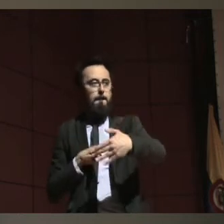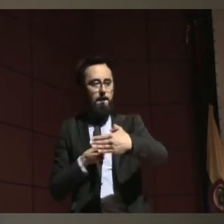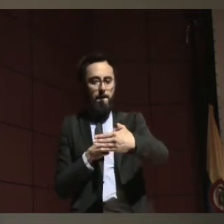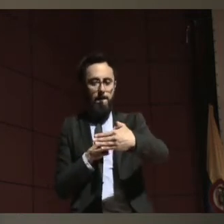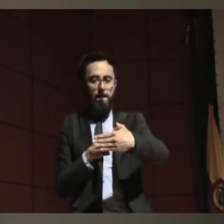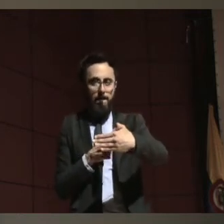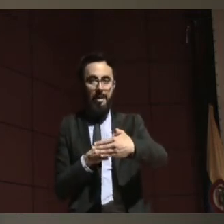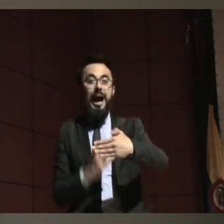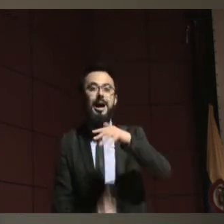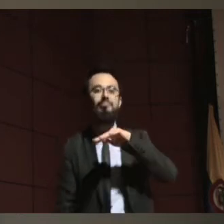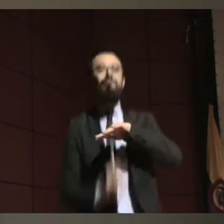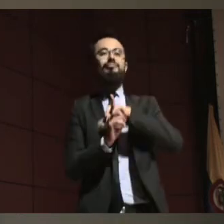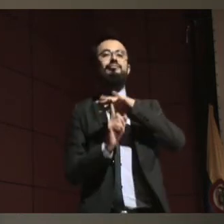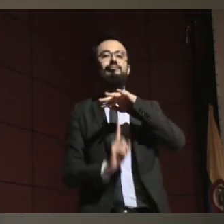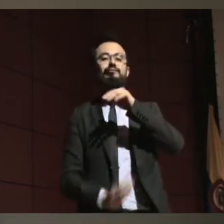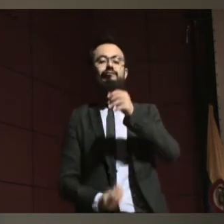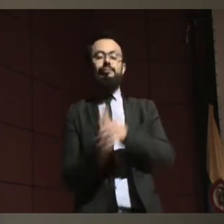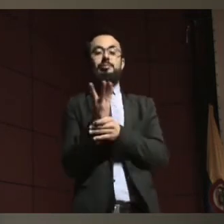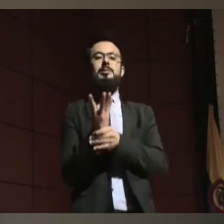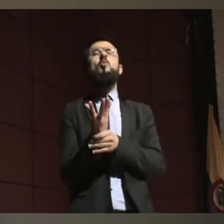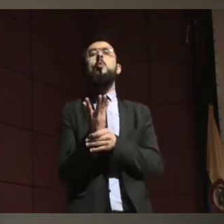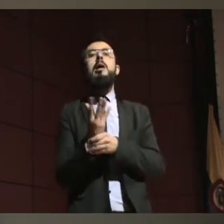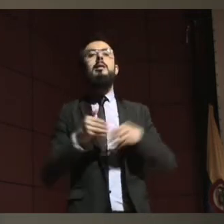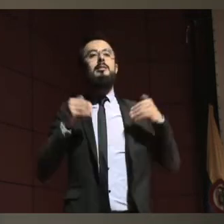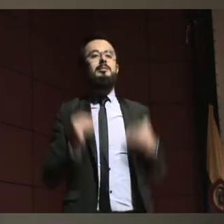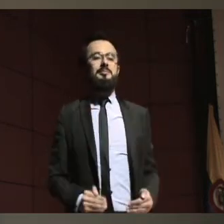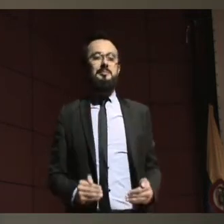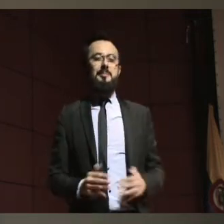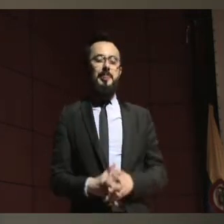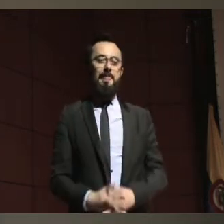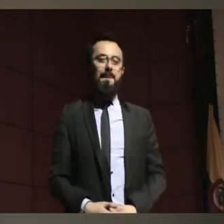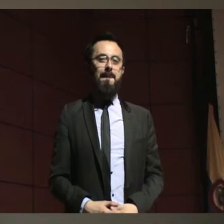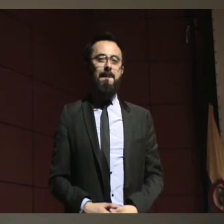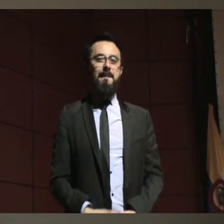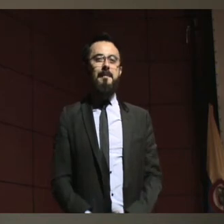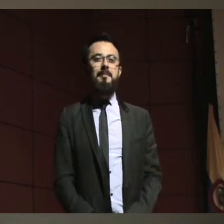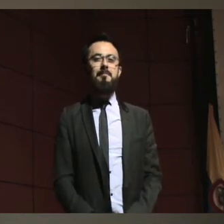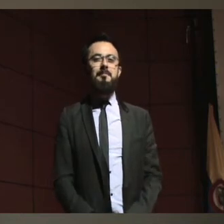Entonces lo que quiero decirles a ustedes es que